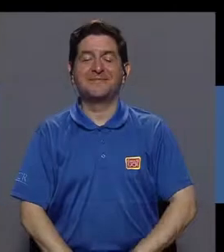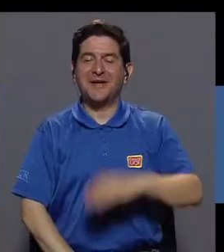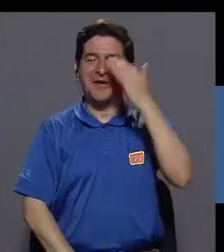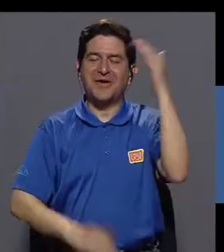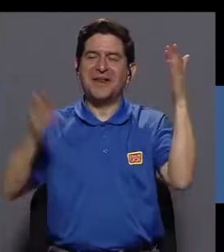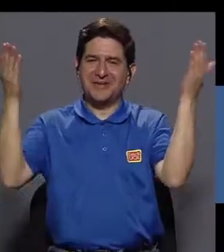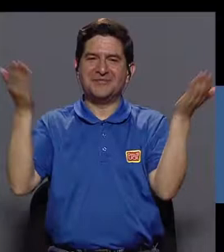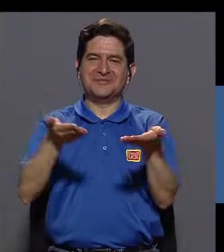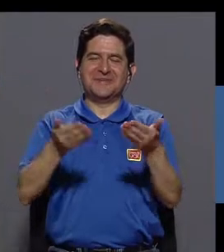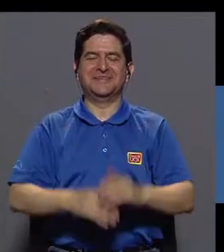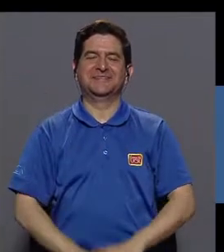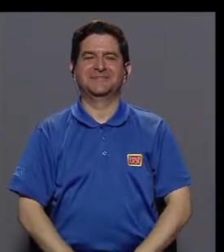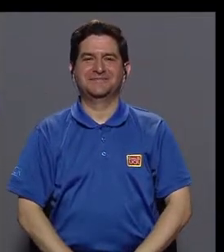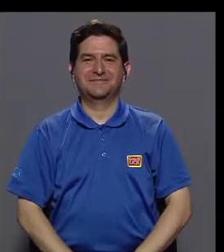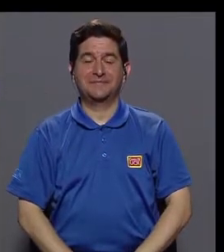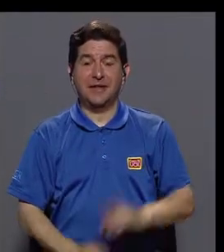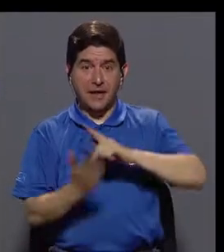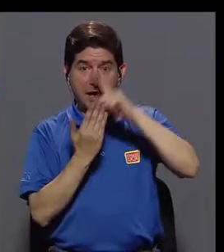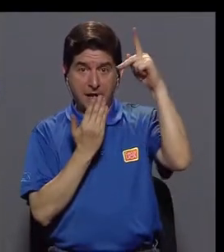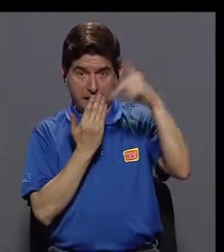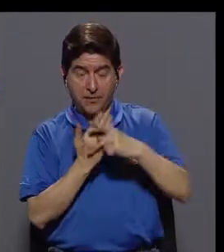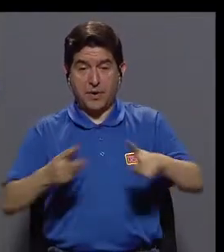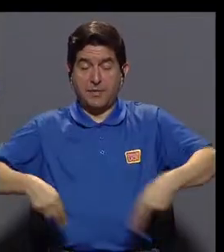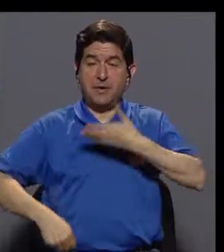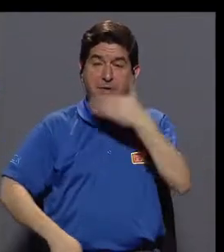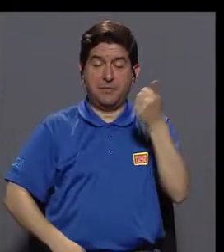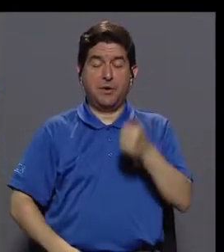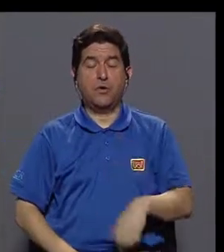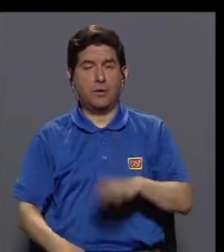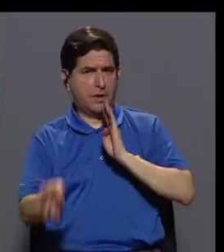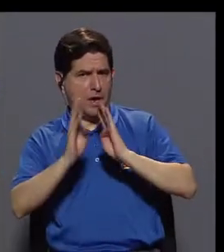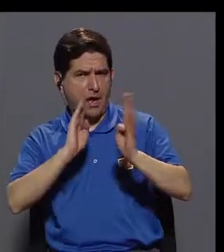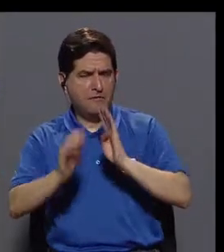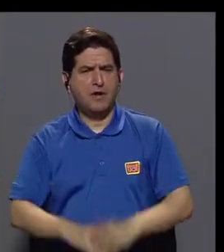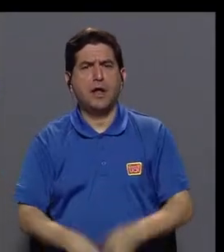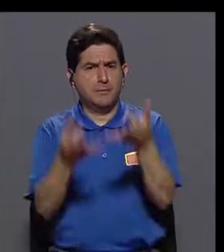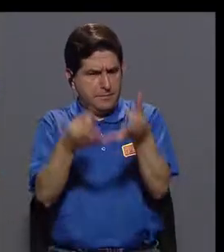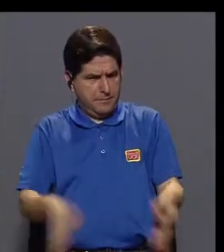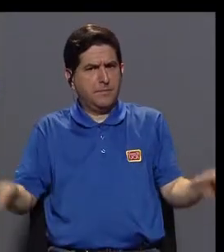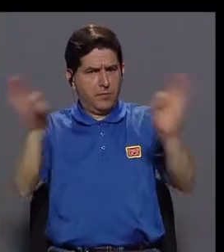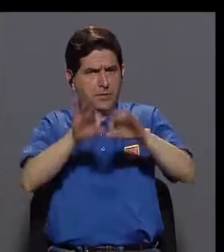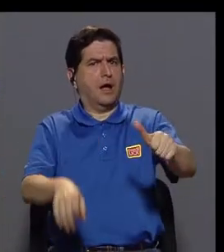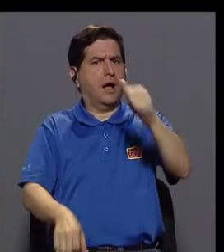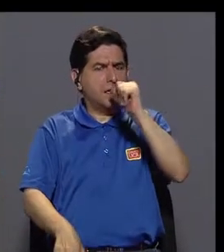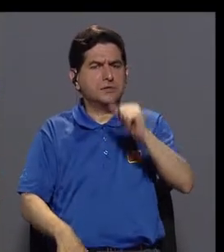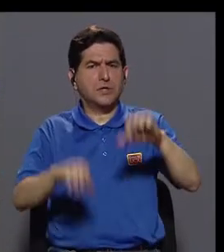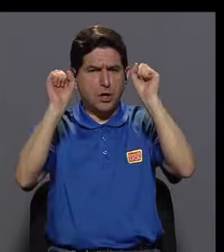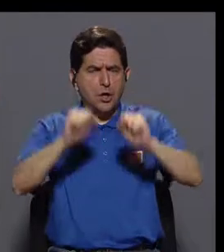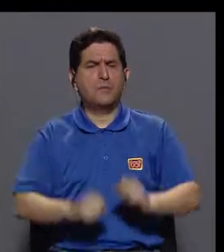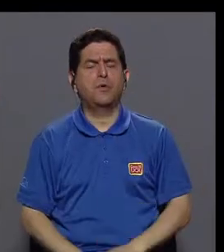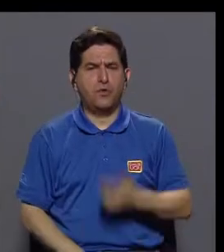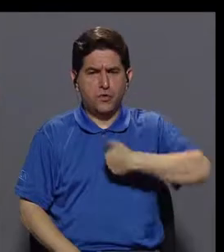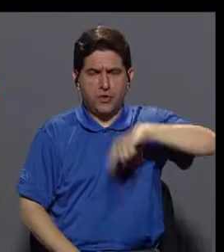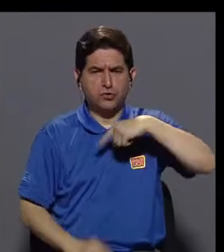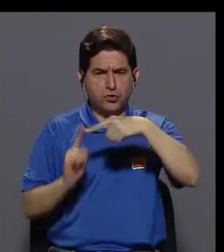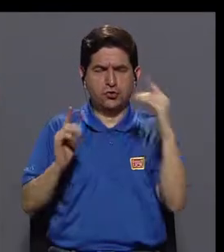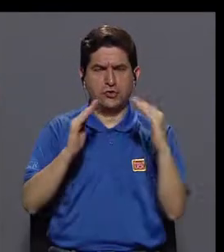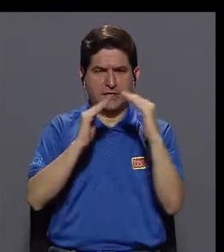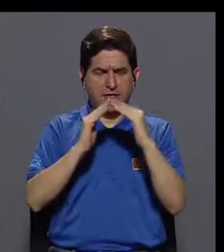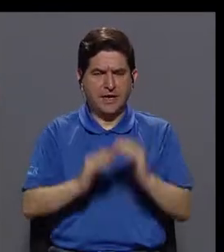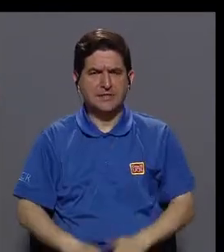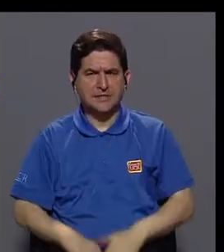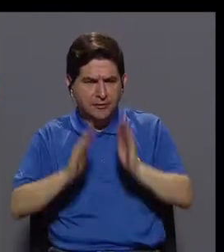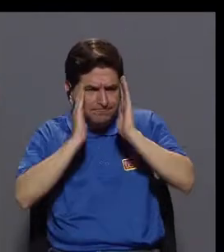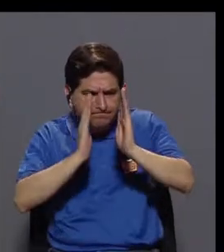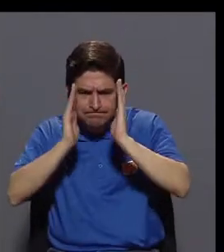Hola, bienvenido y bienvenida. En nuestro programa de Vivir Mejor estamos conversando acerca de la importancia del agua y cómo podemos cuidarla desde nuestros hogares.